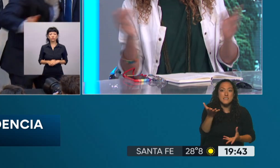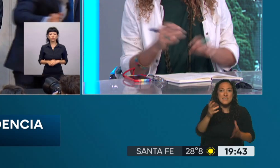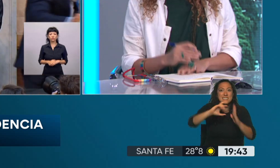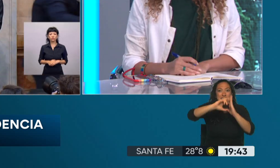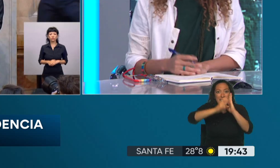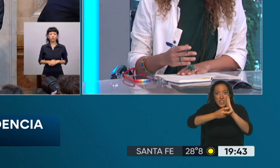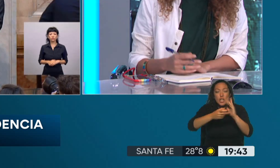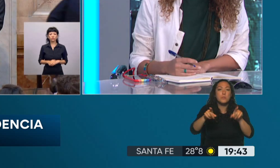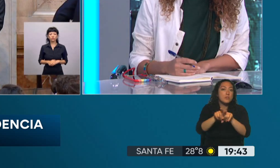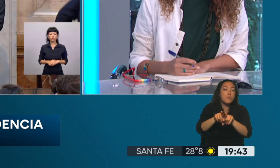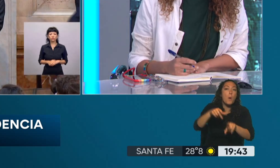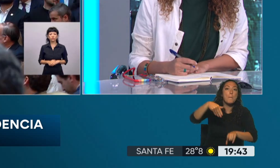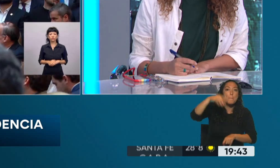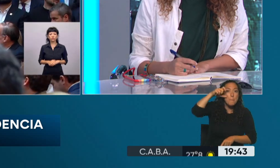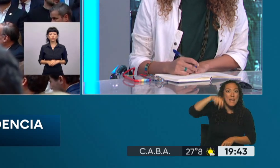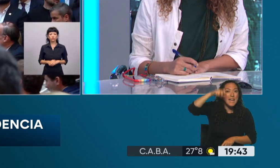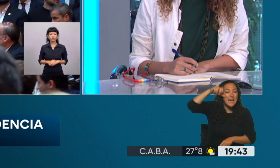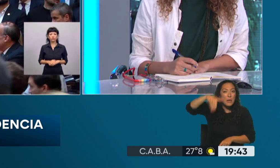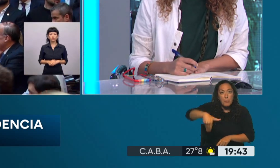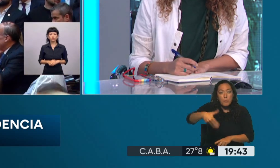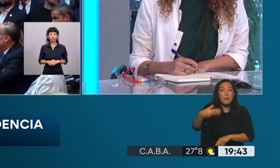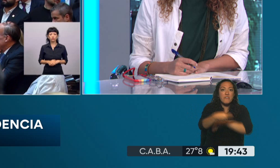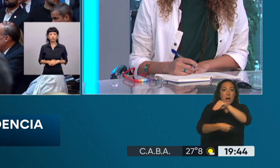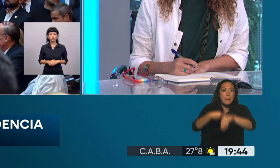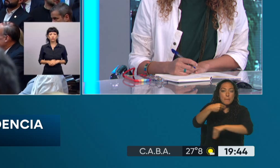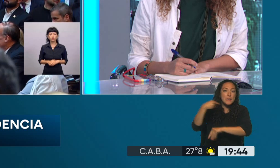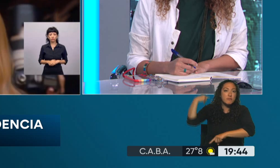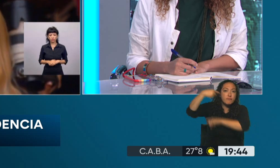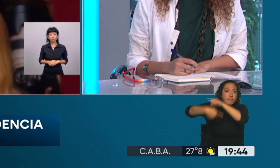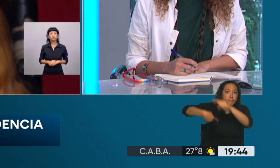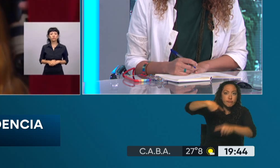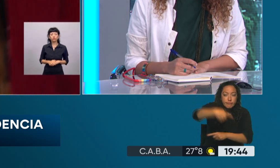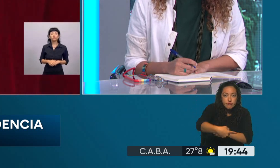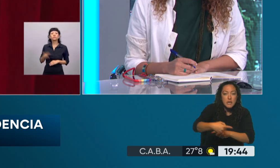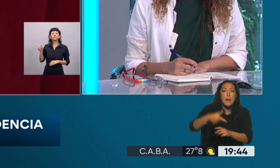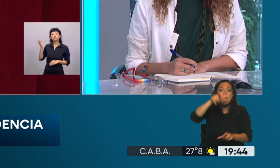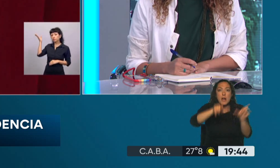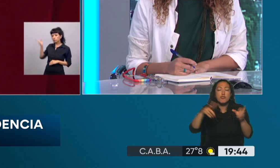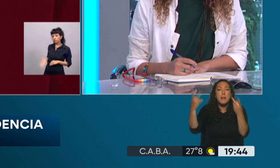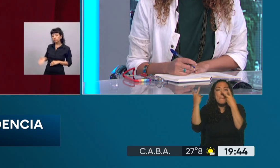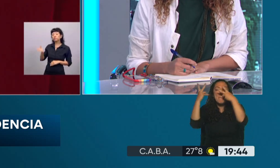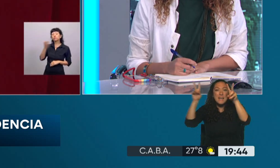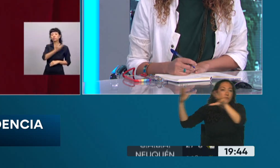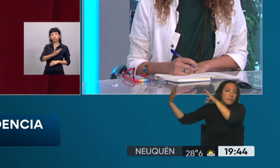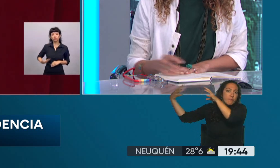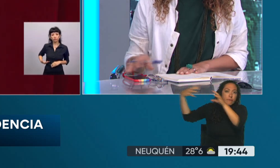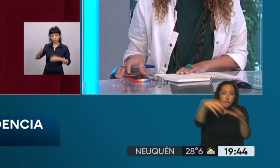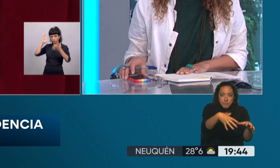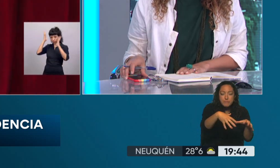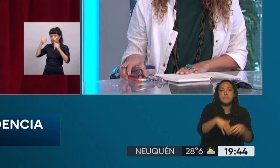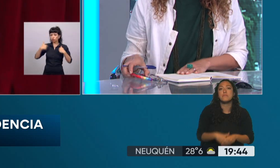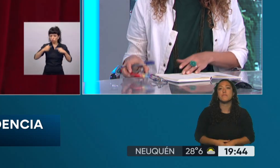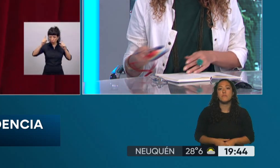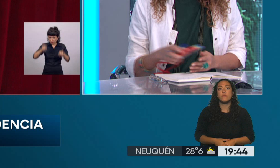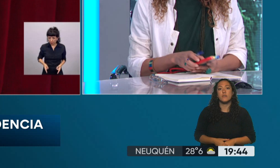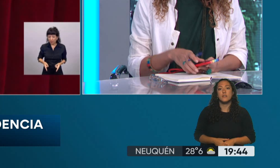Menem. Yoma. Es decir, todos vinieron de Yabrut. Es decir, toda esa ola inmigratoria hizo base, no solamente por una